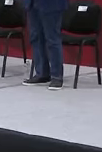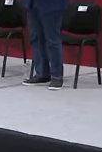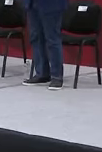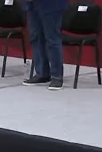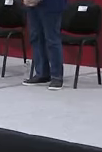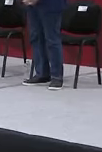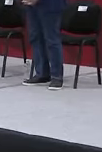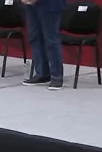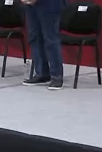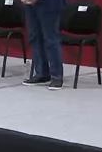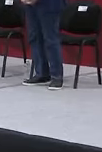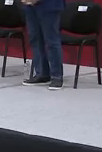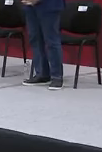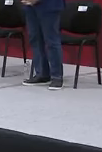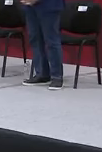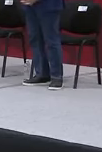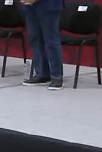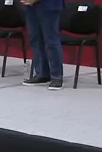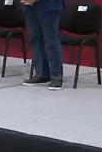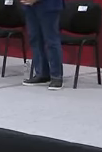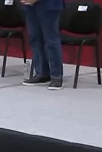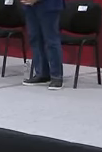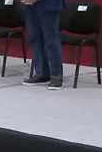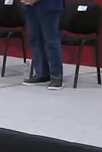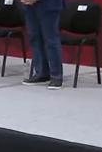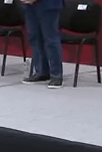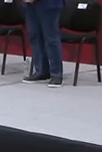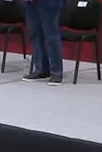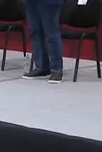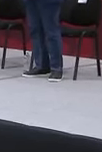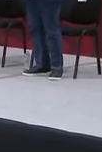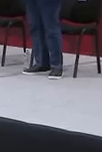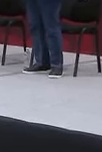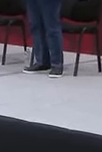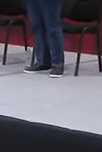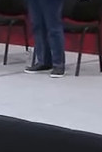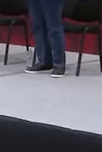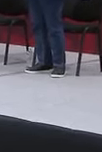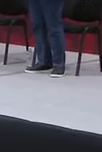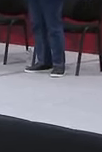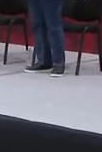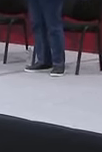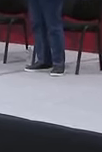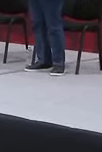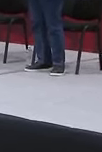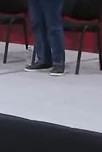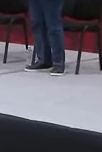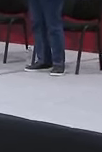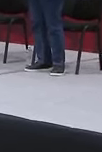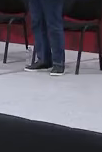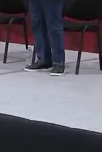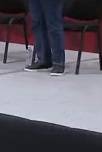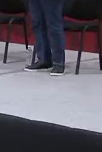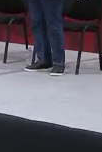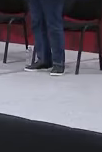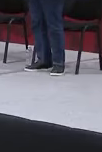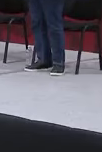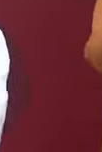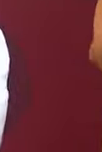La subsecretaria Etna Elena Vega Rangel Responsable del programa de vivienda